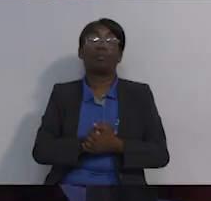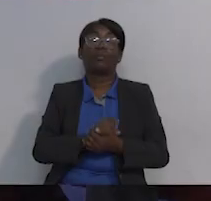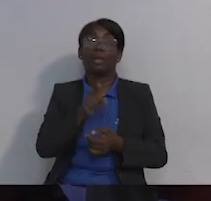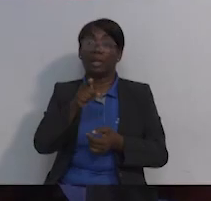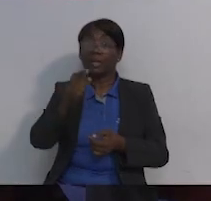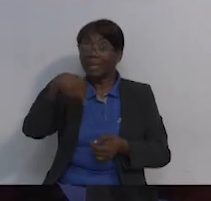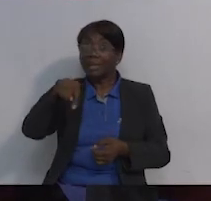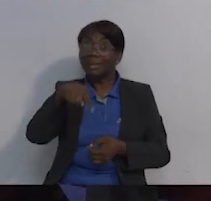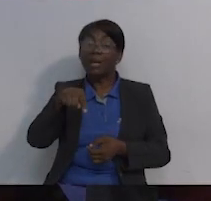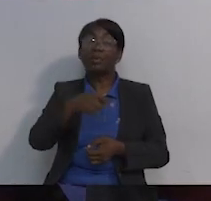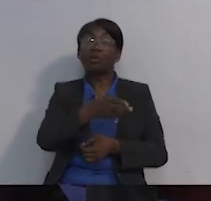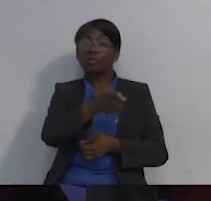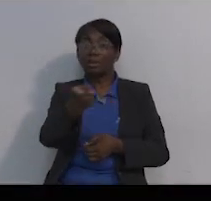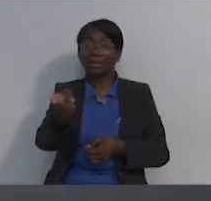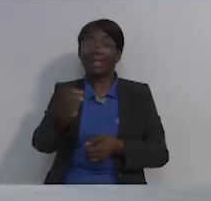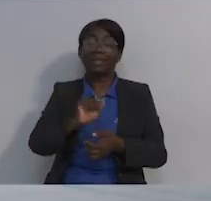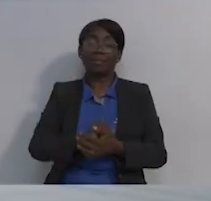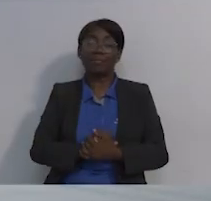enseguida regresamos con ustedes.